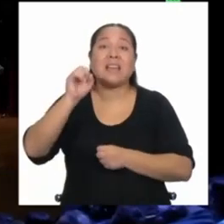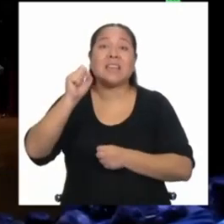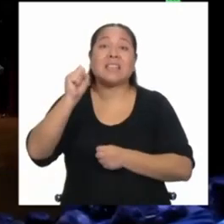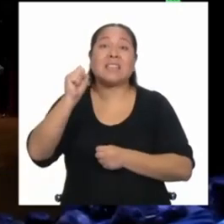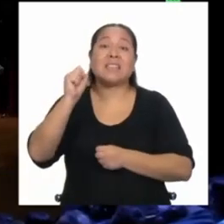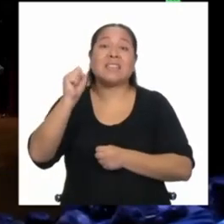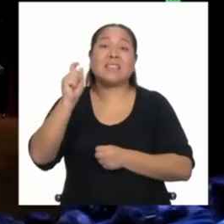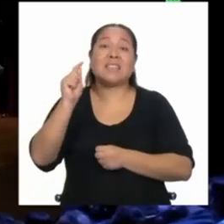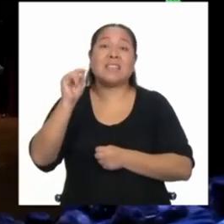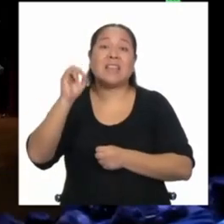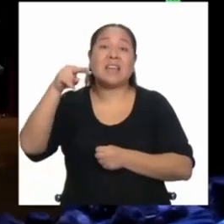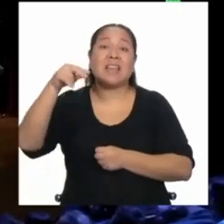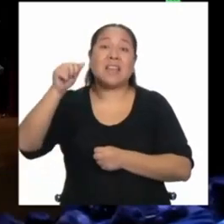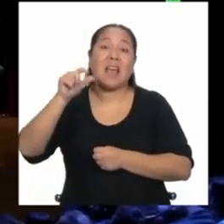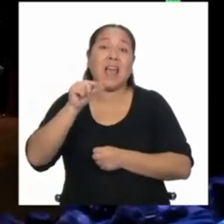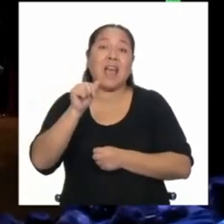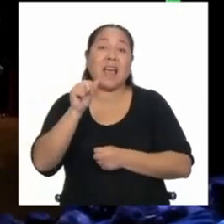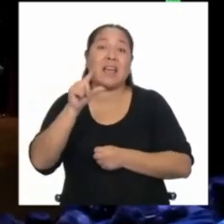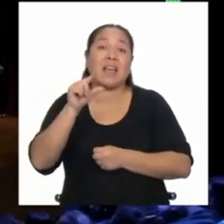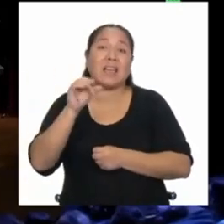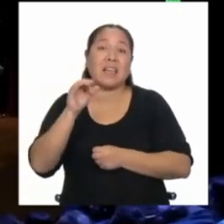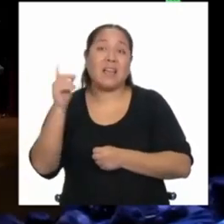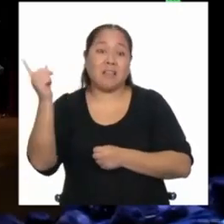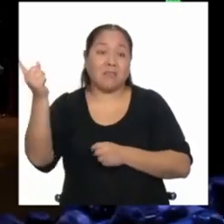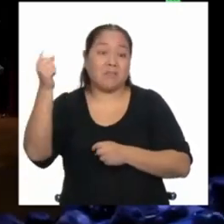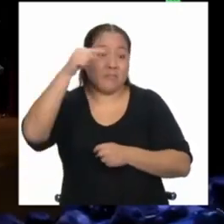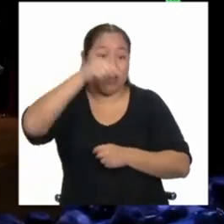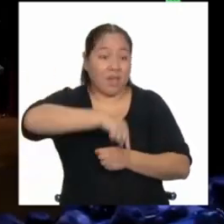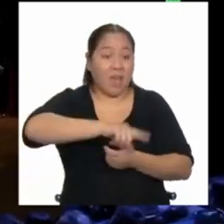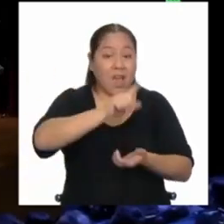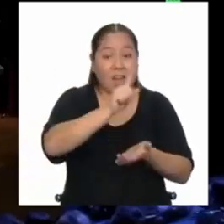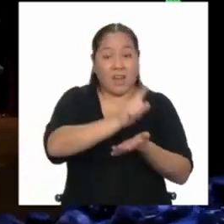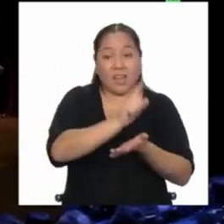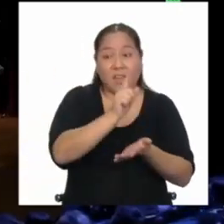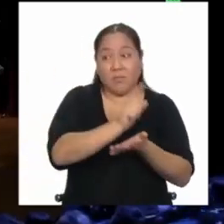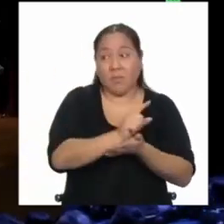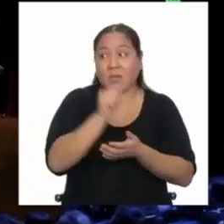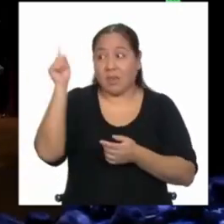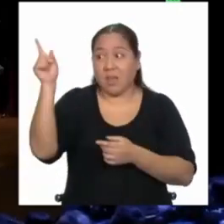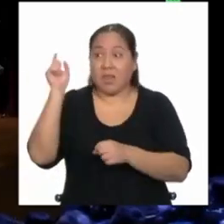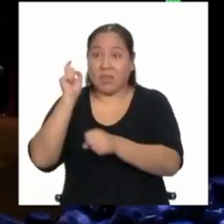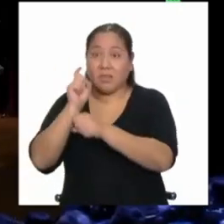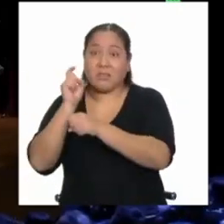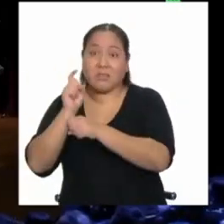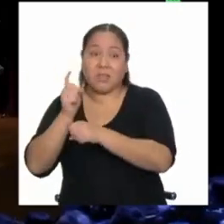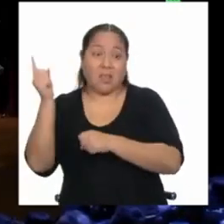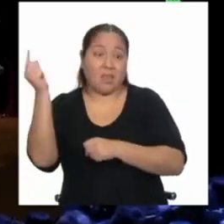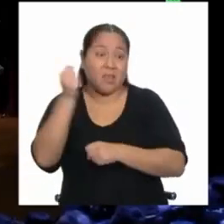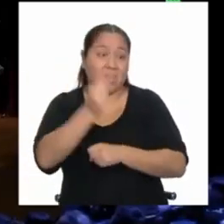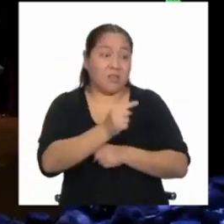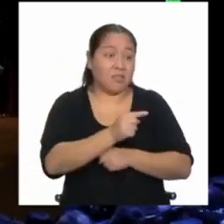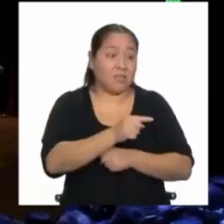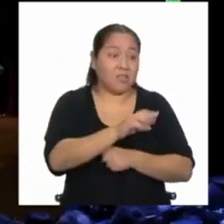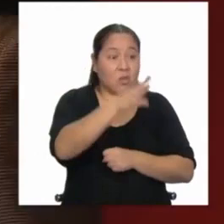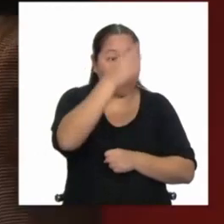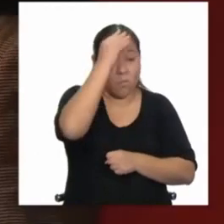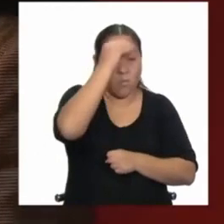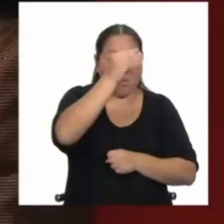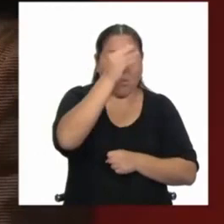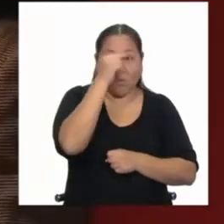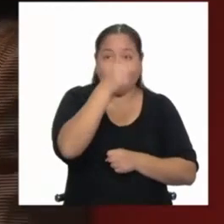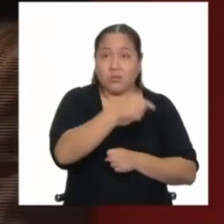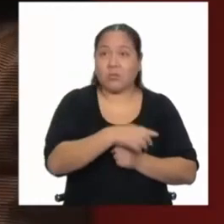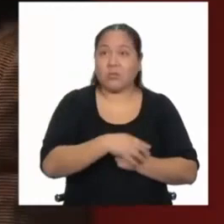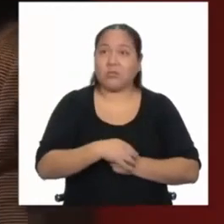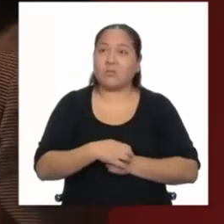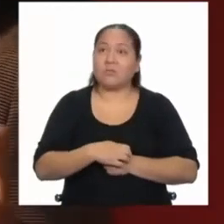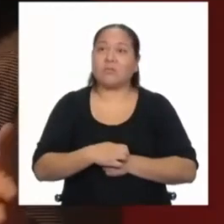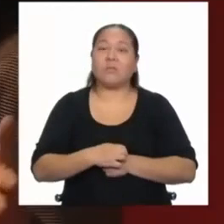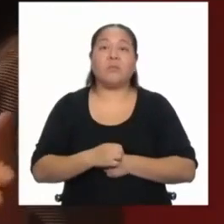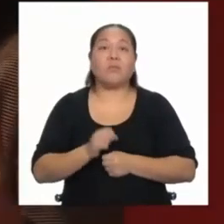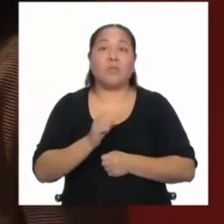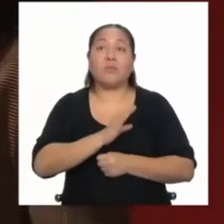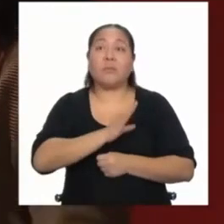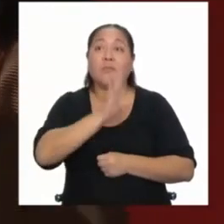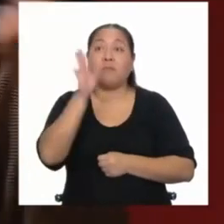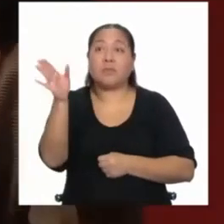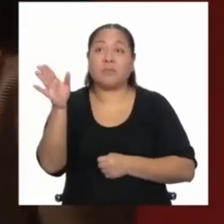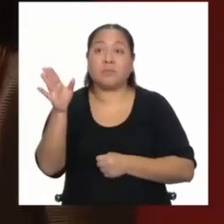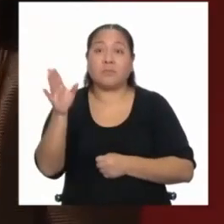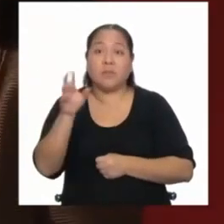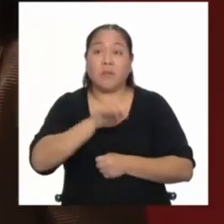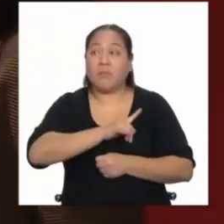¿no? Y que venga acá fácilmente, a Lima, a dictarles clases a estos chicos, ¿no? Entonces, yo me fui,